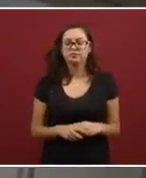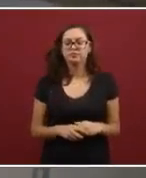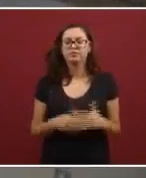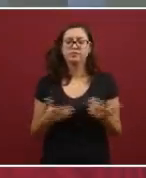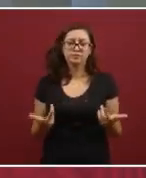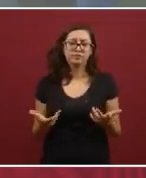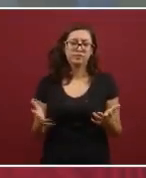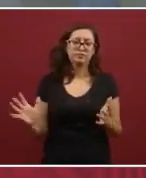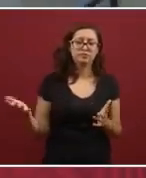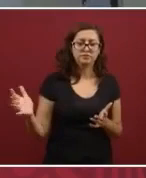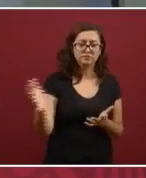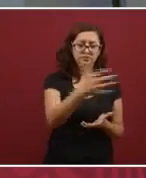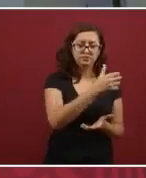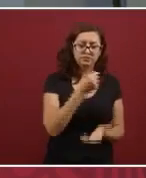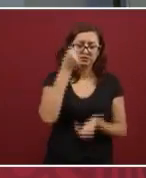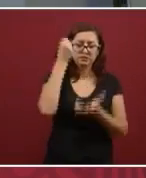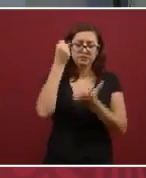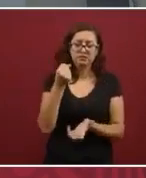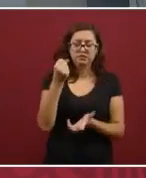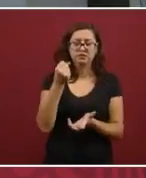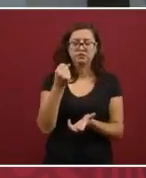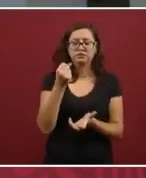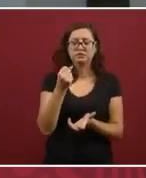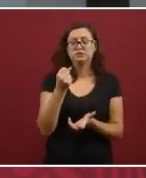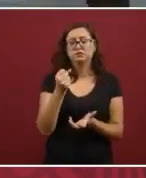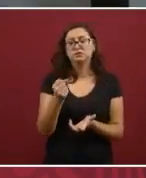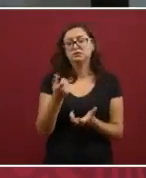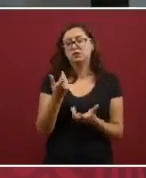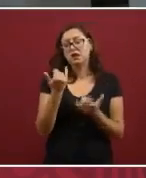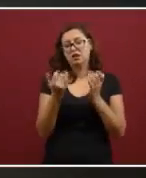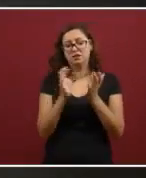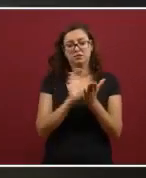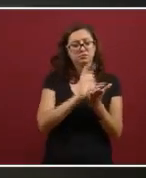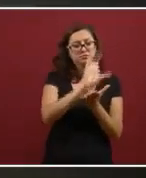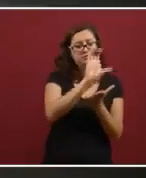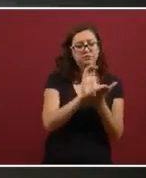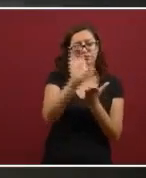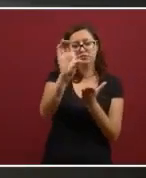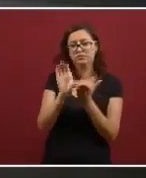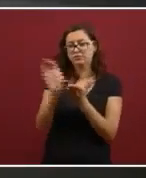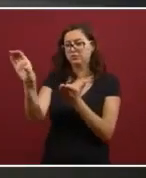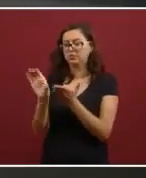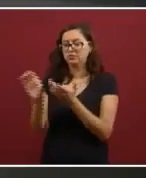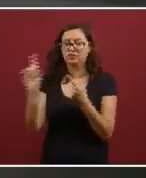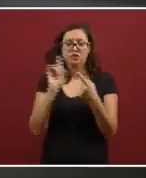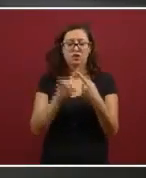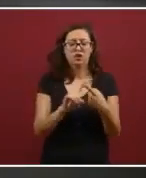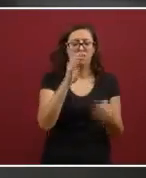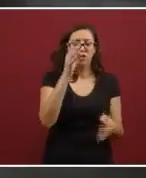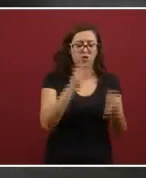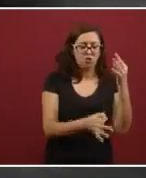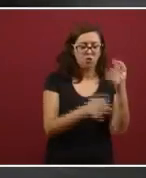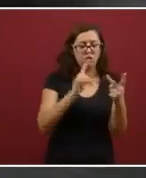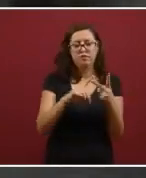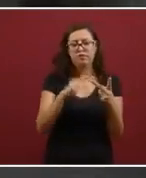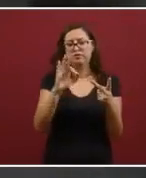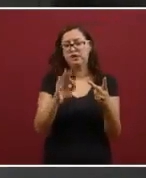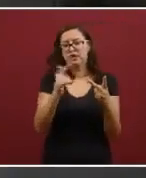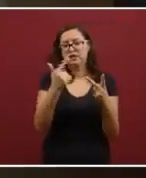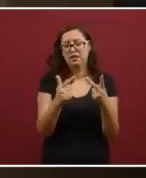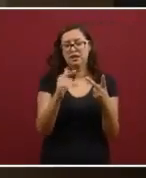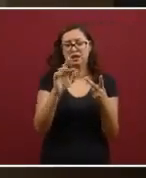bienes decomisados, serán entregados en cuatro partes iguales, uno al Poder Judicial, otro a la Fiscalía General de la República,